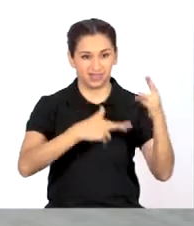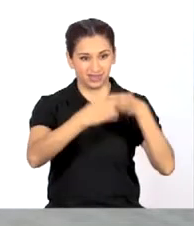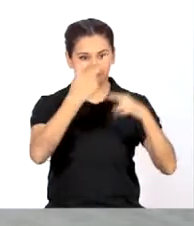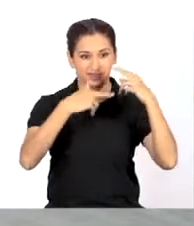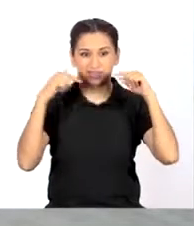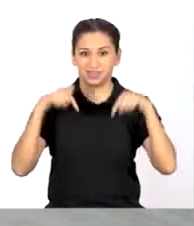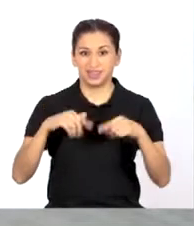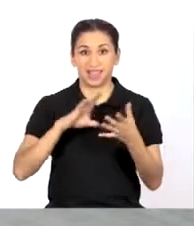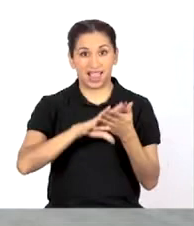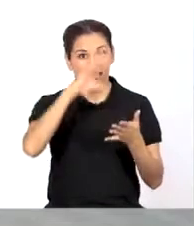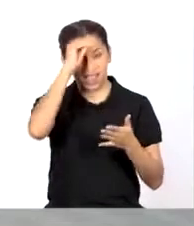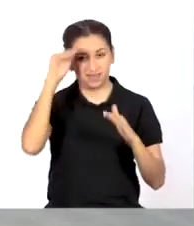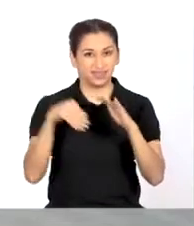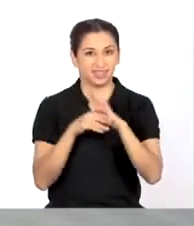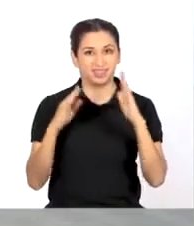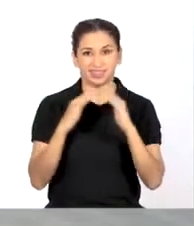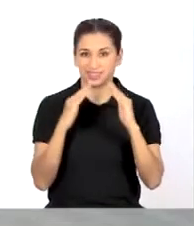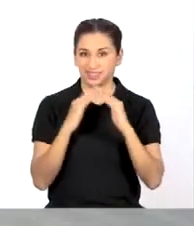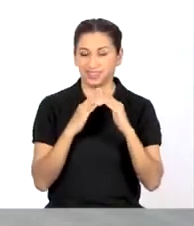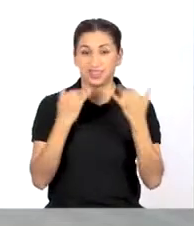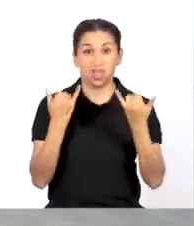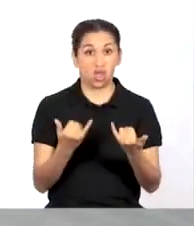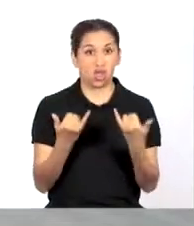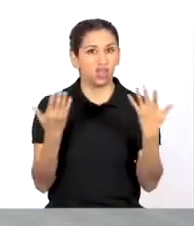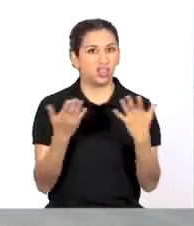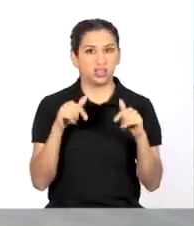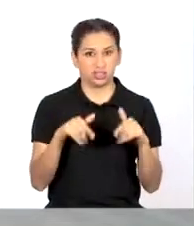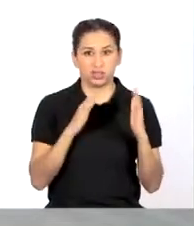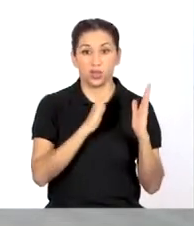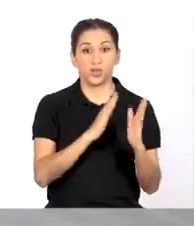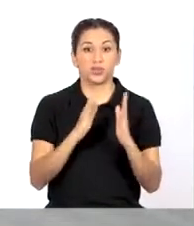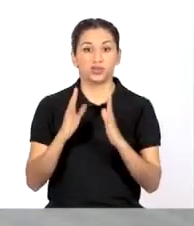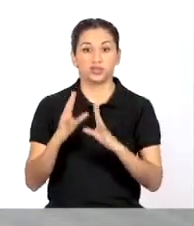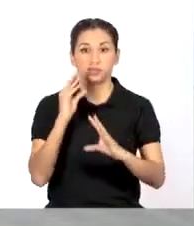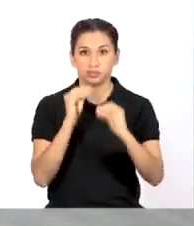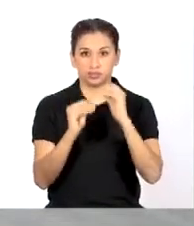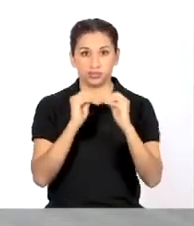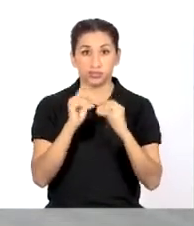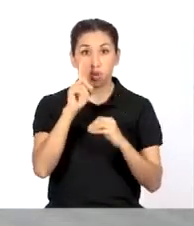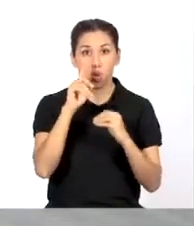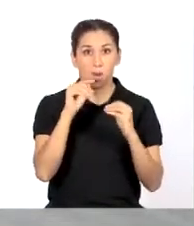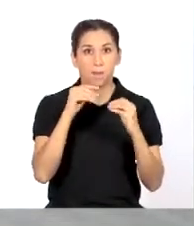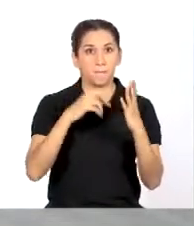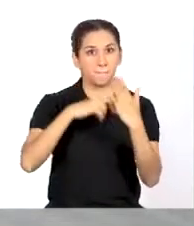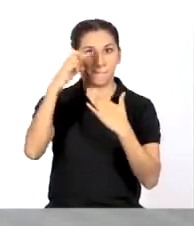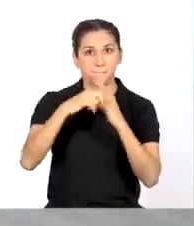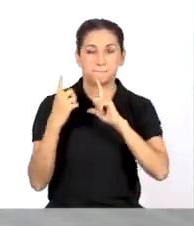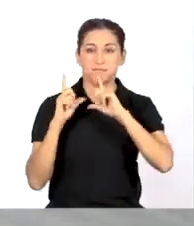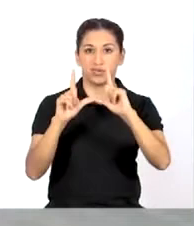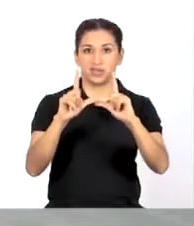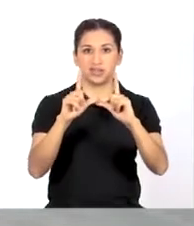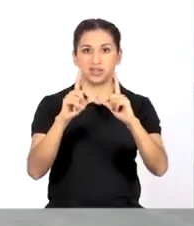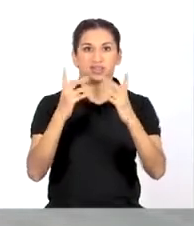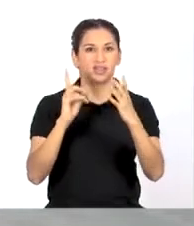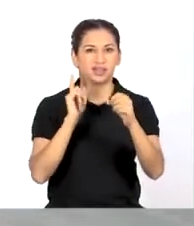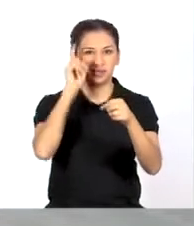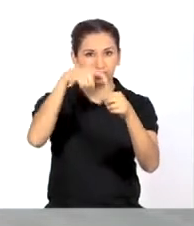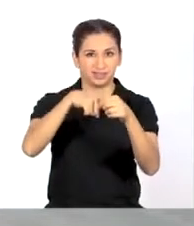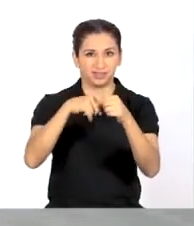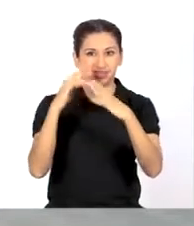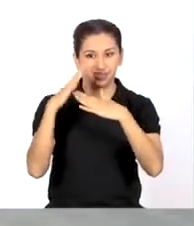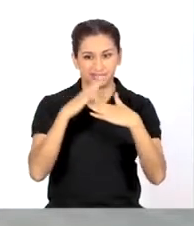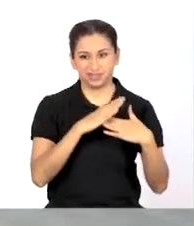Estamos de vuelta aquí en Aprendo en Casa. Hoy estamos en el proceso de elaborar un proyecto participativo para combatir la